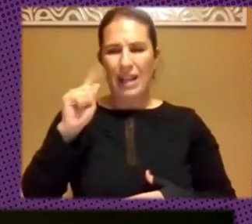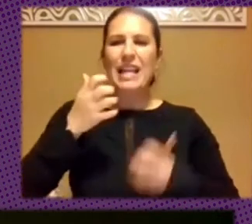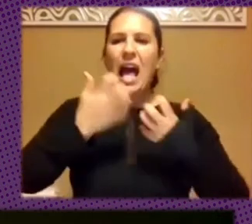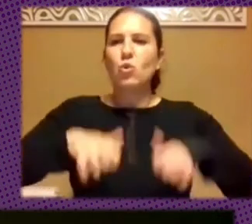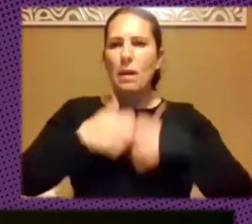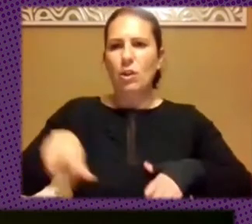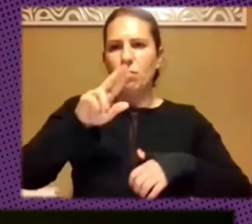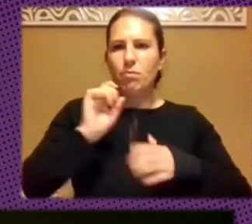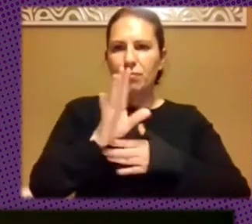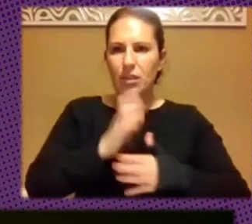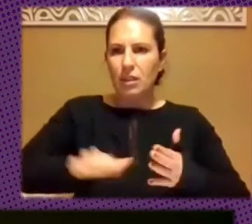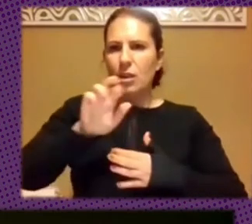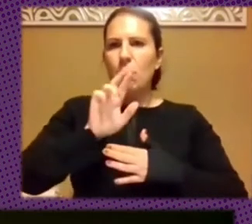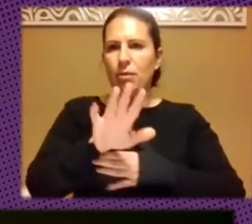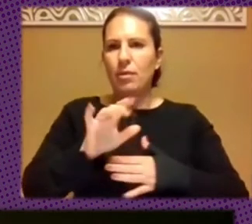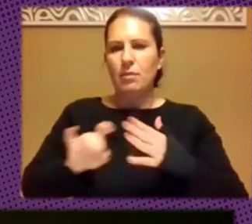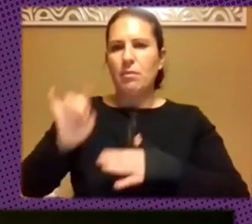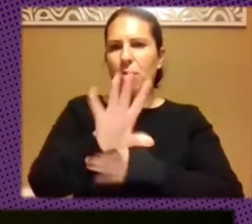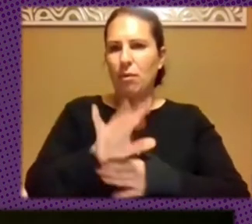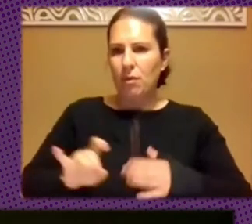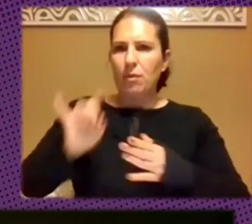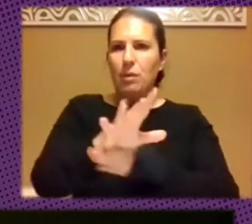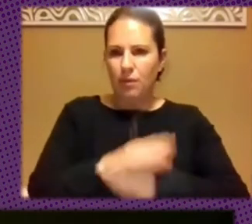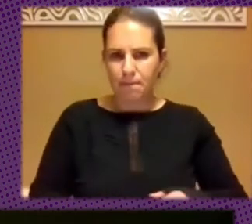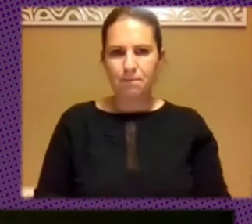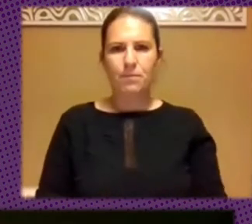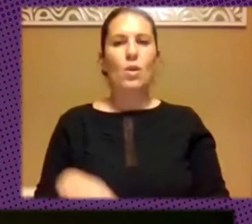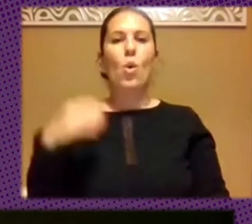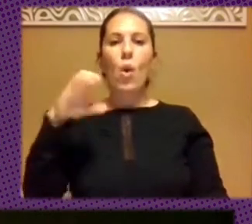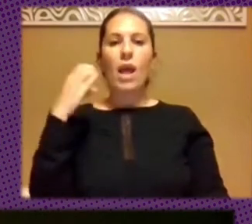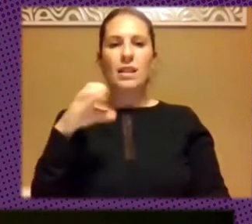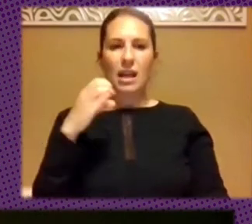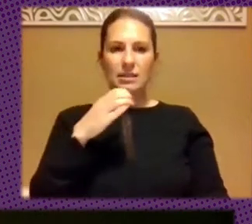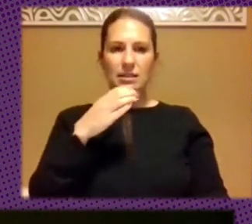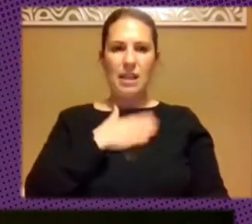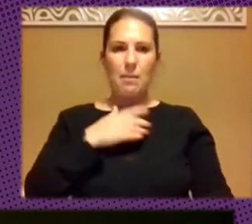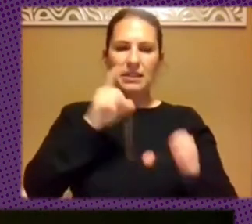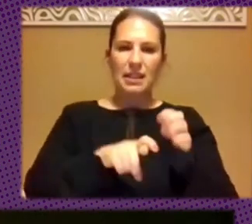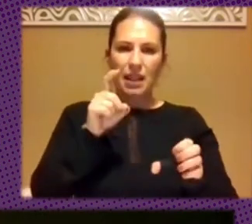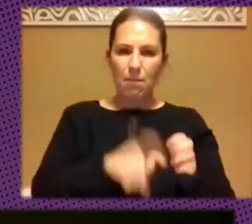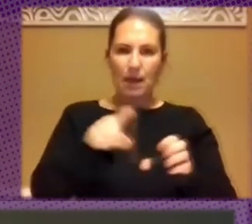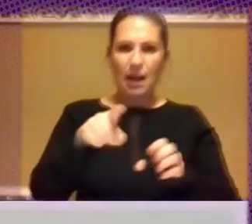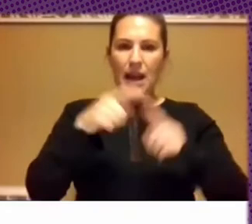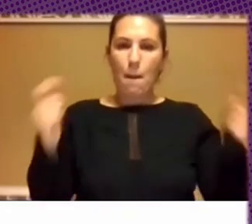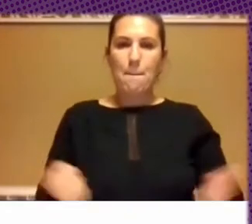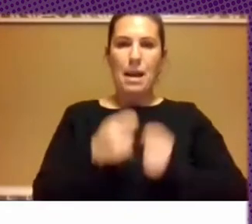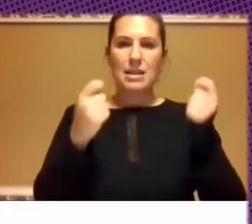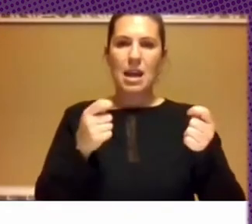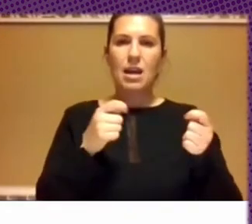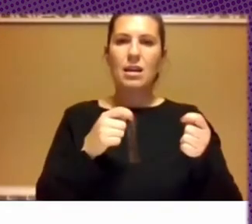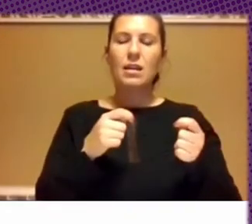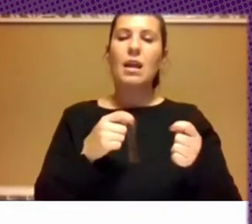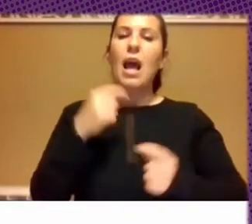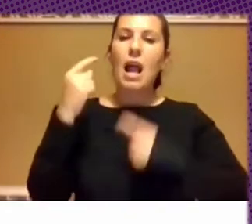Y, bueno, mirando las cuentas que estaban retituladas, desde las cuentas que participaban en esta campaña, salían unas cuentas que